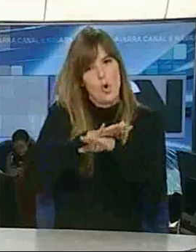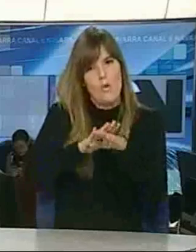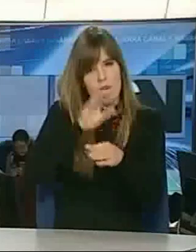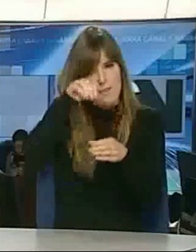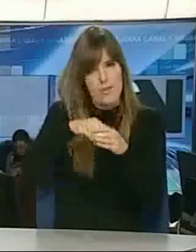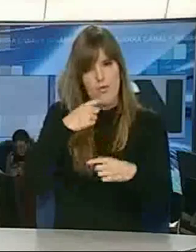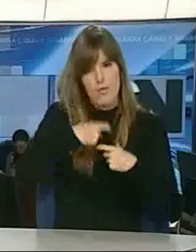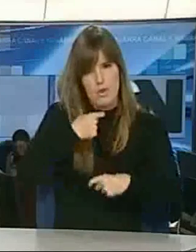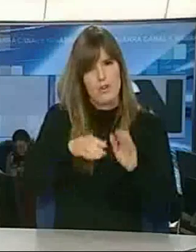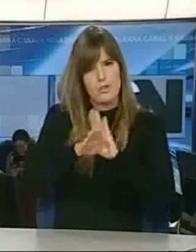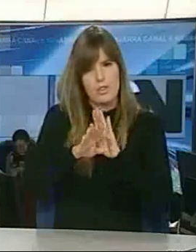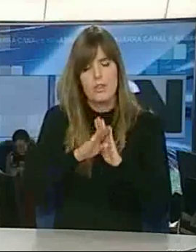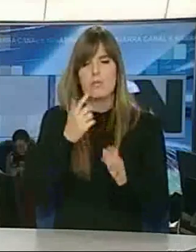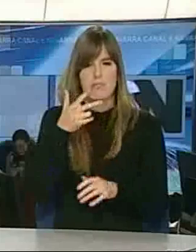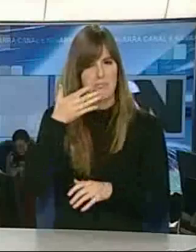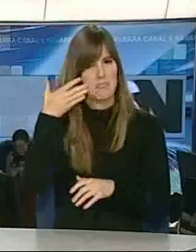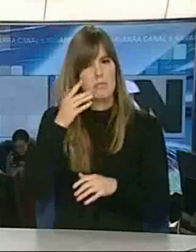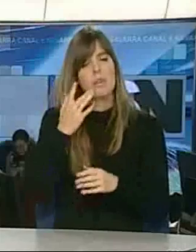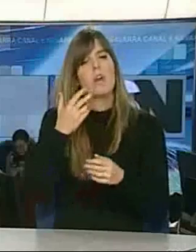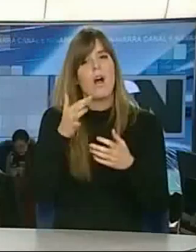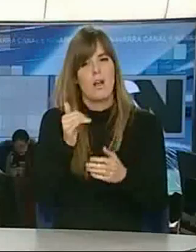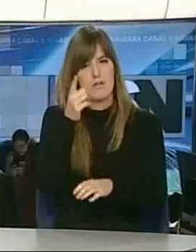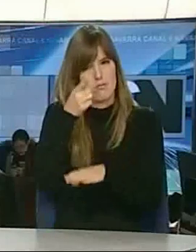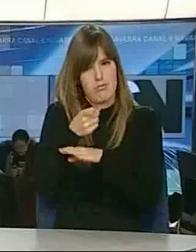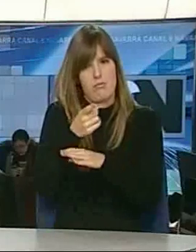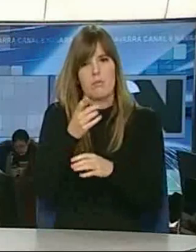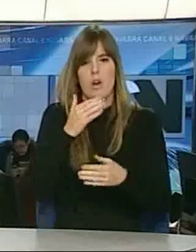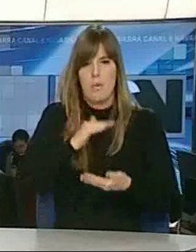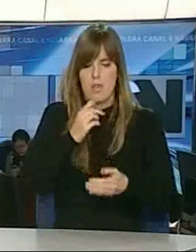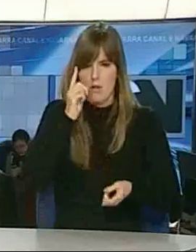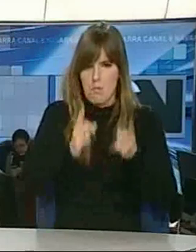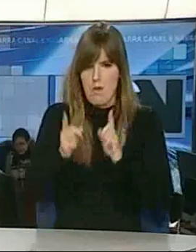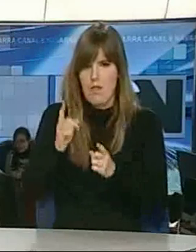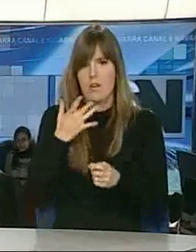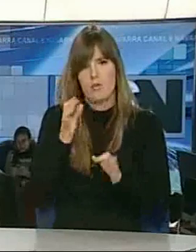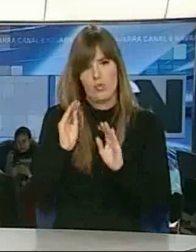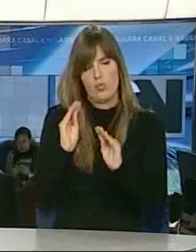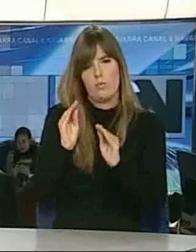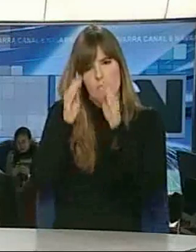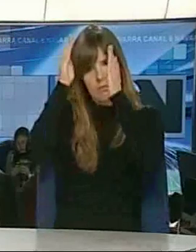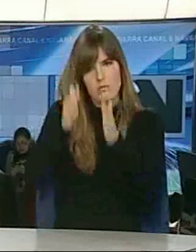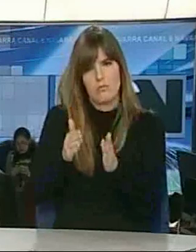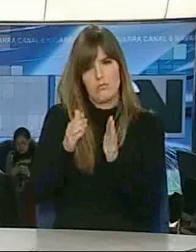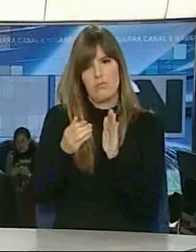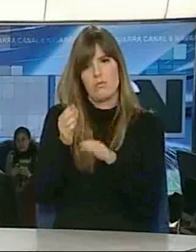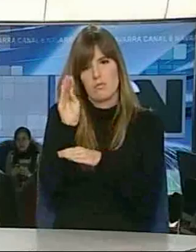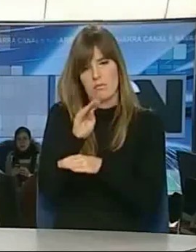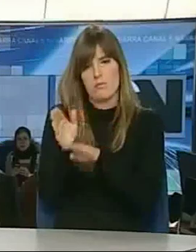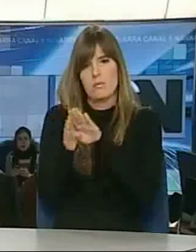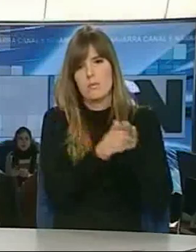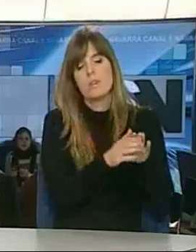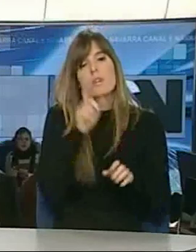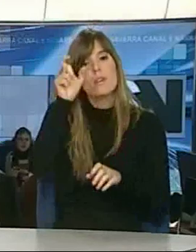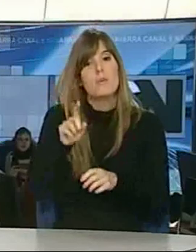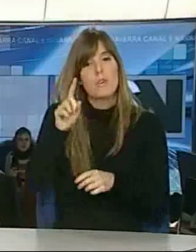prestigio y los reconozca como autoridad pública. Lo que sí consideramos importante es que el docente se le dote de autoridad.